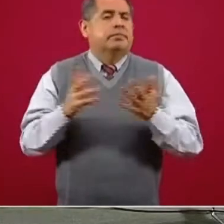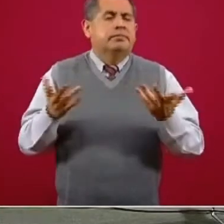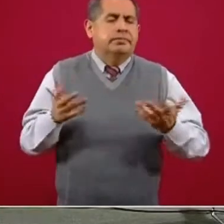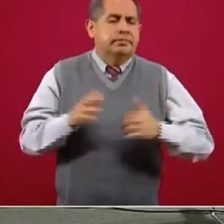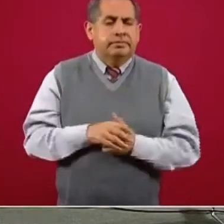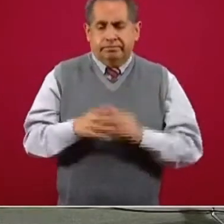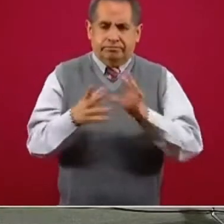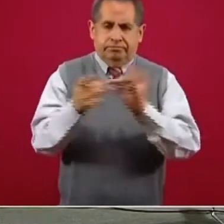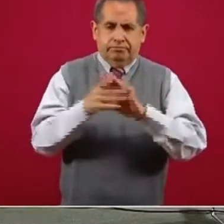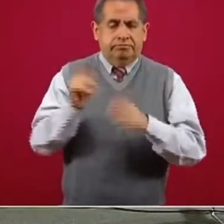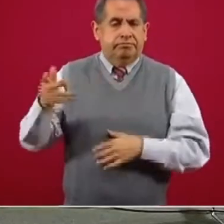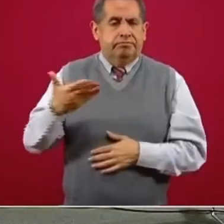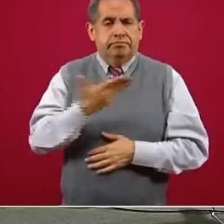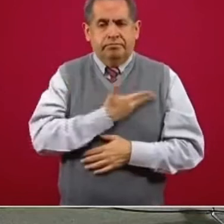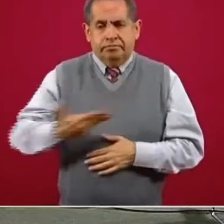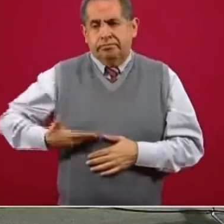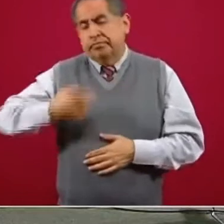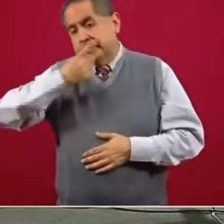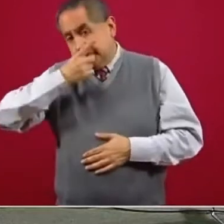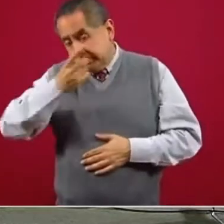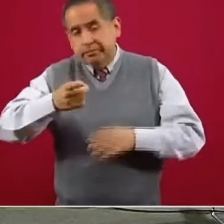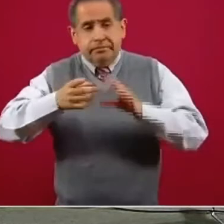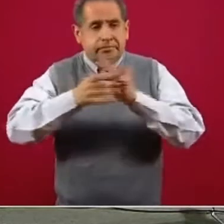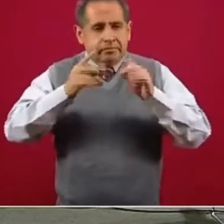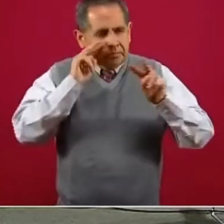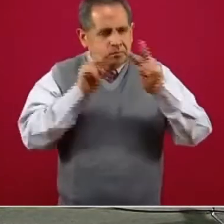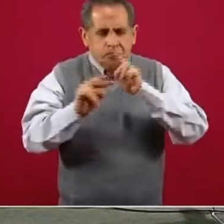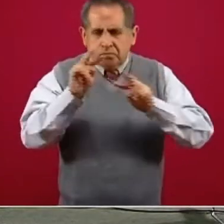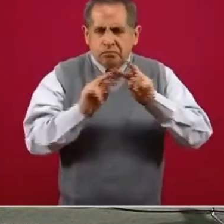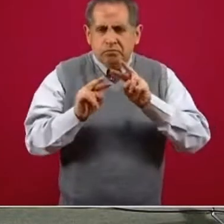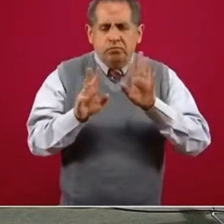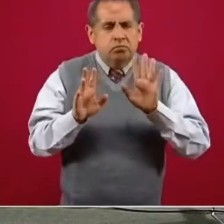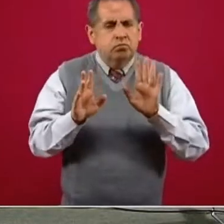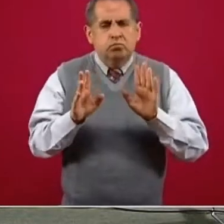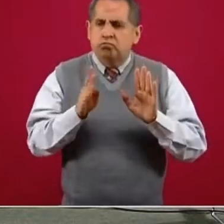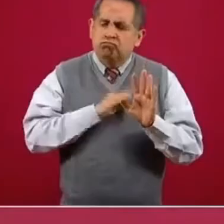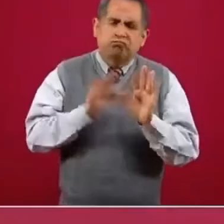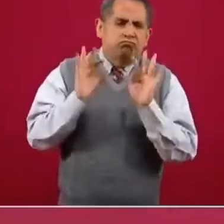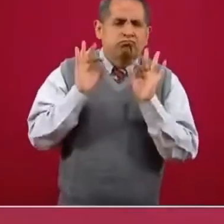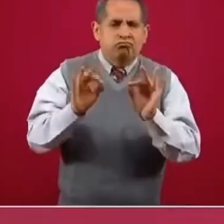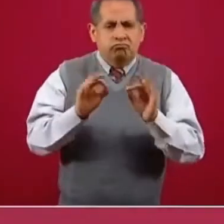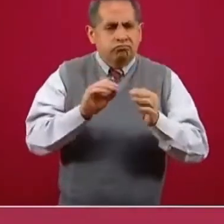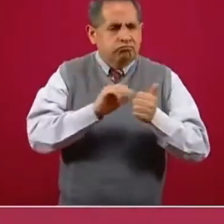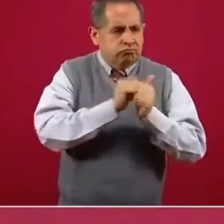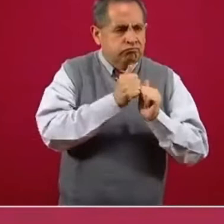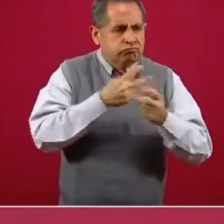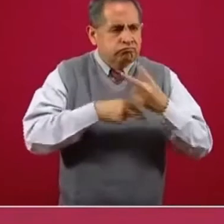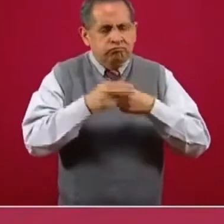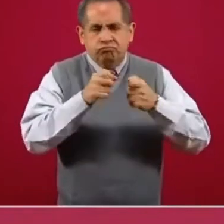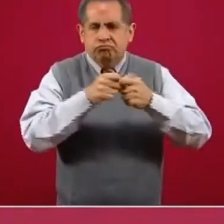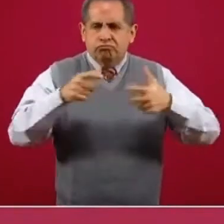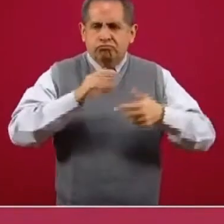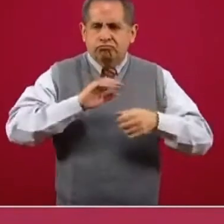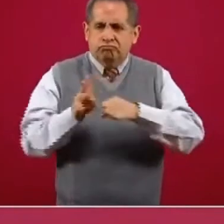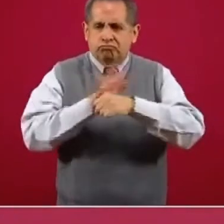referencia al presidente cuando habla de que vemos una buena evolución de la epidemia